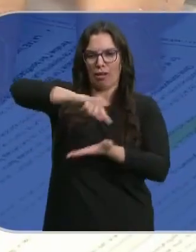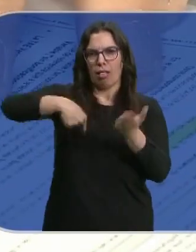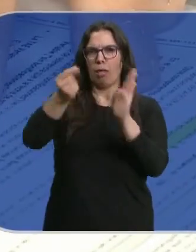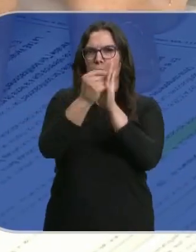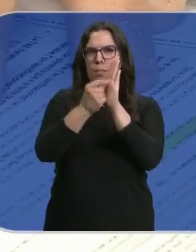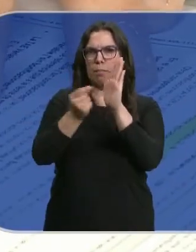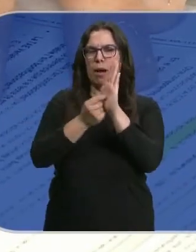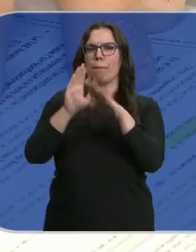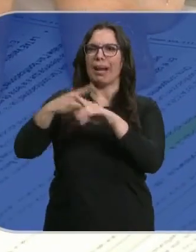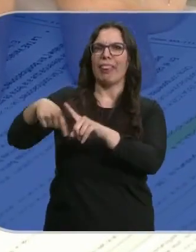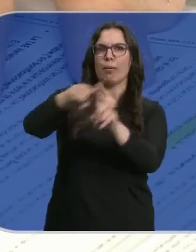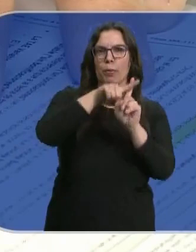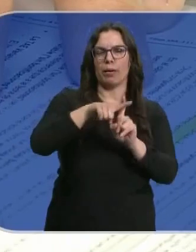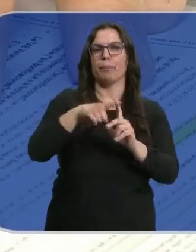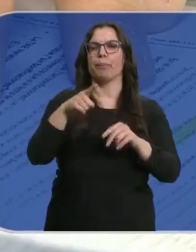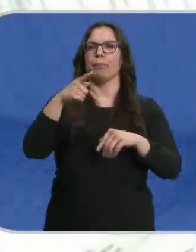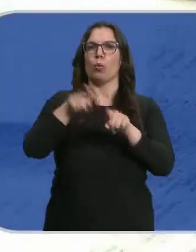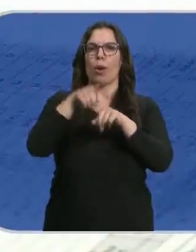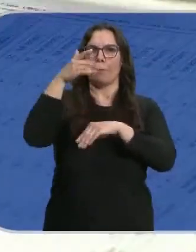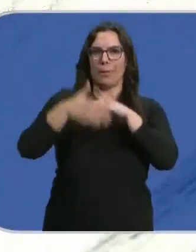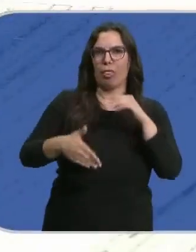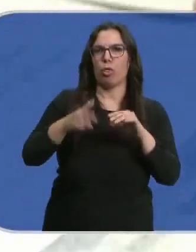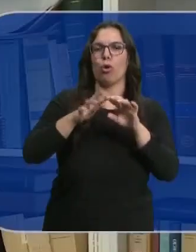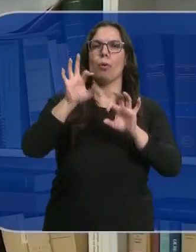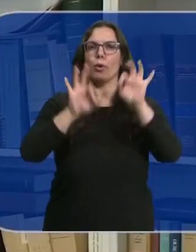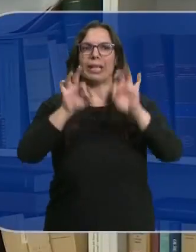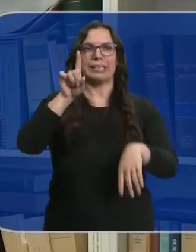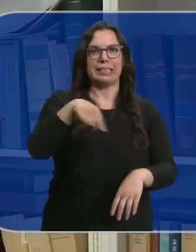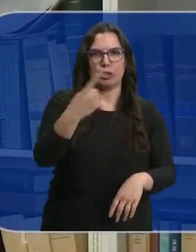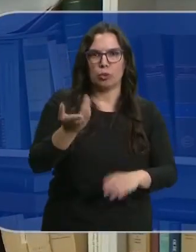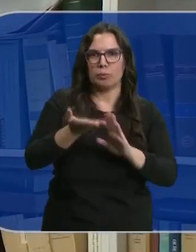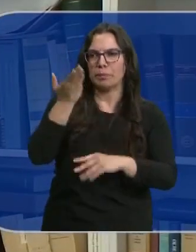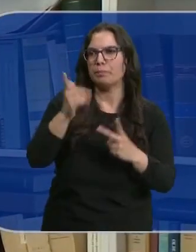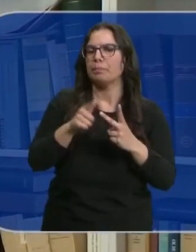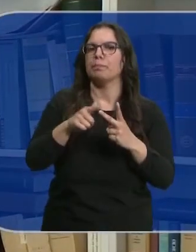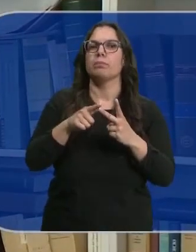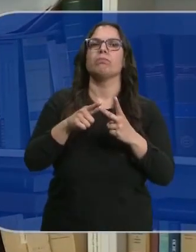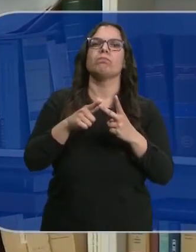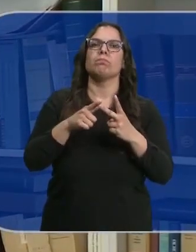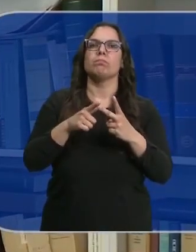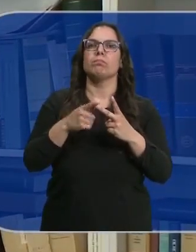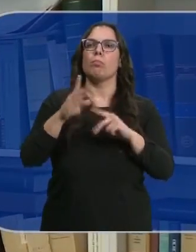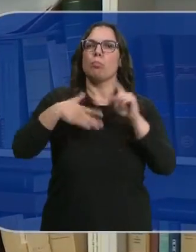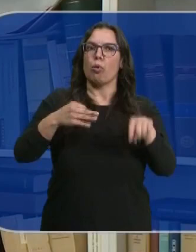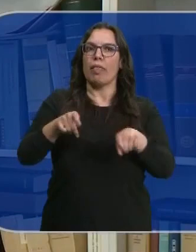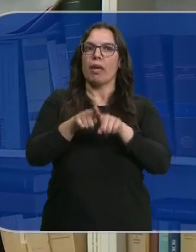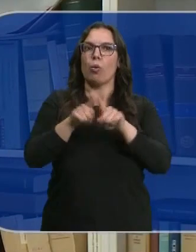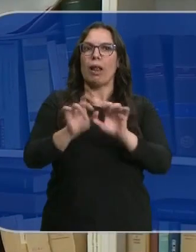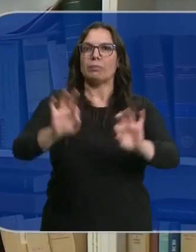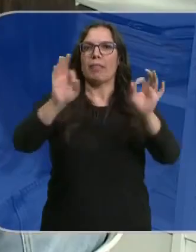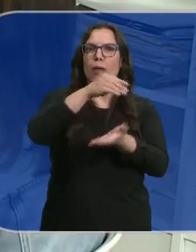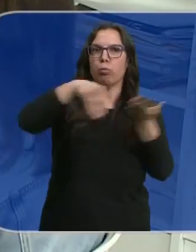condiciones de devolución. En qué plazo, con intereses o sin intereses, caben o no amortizaciones